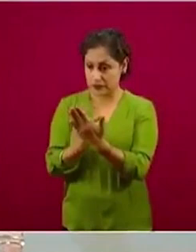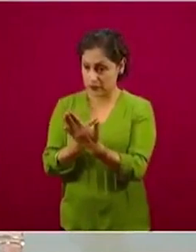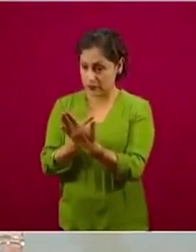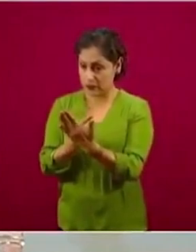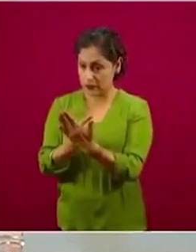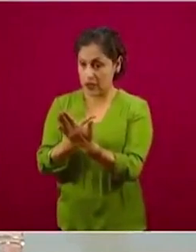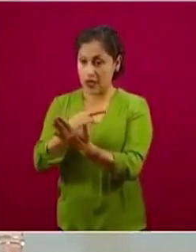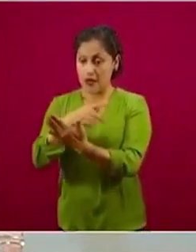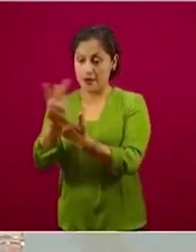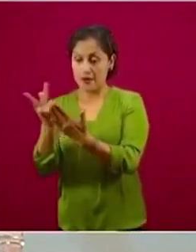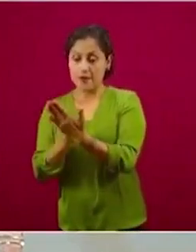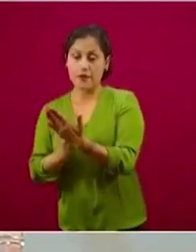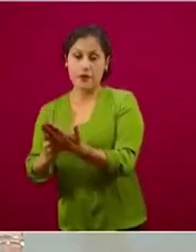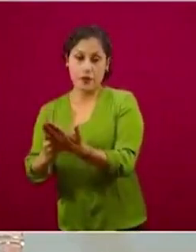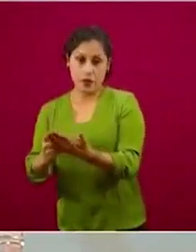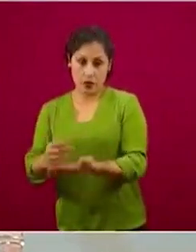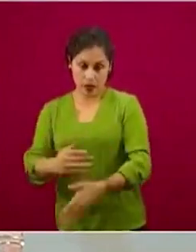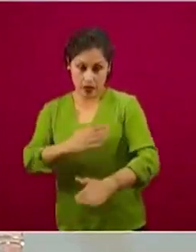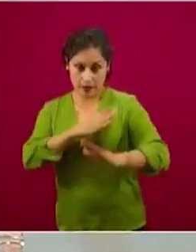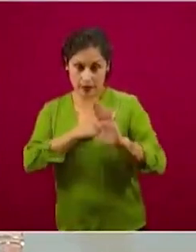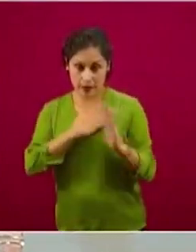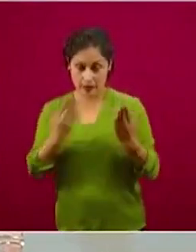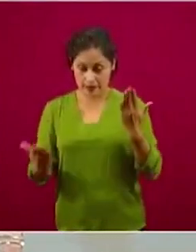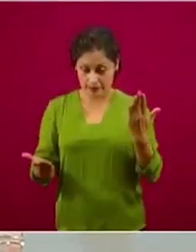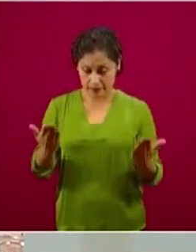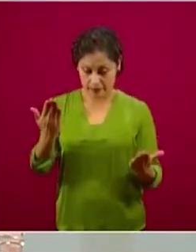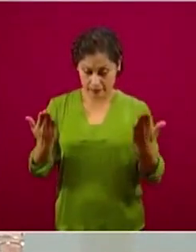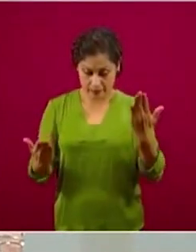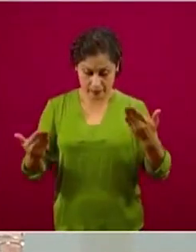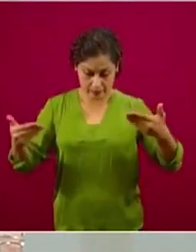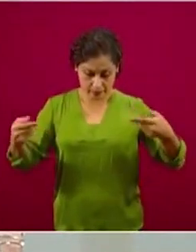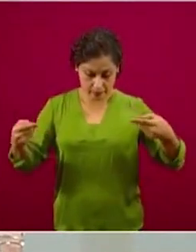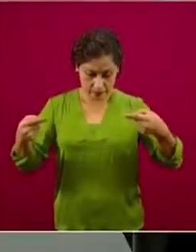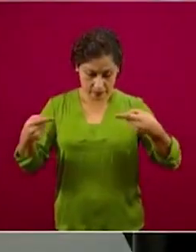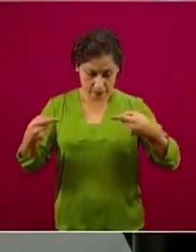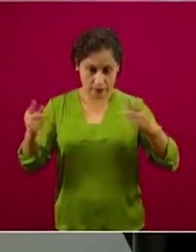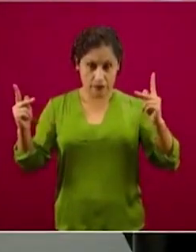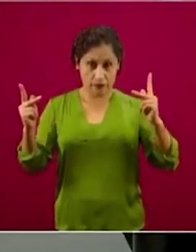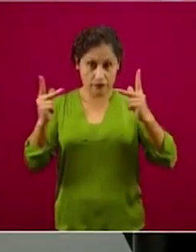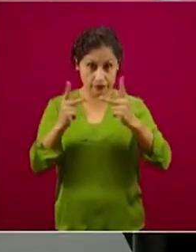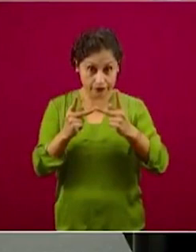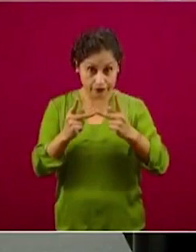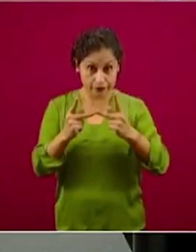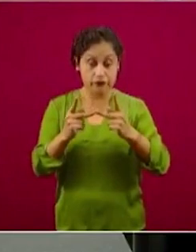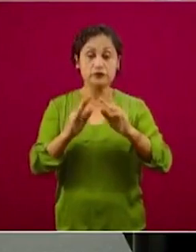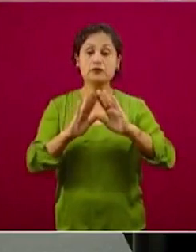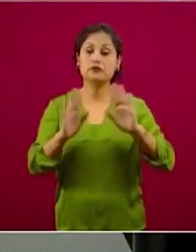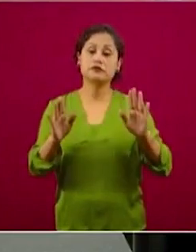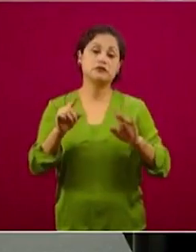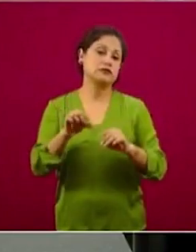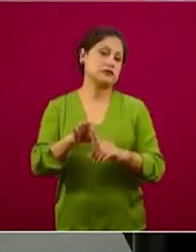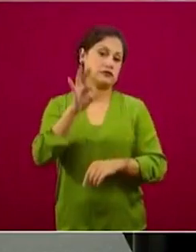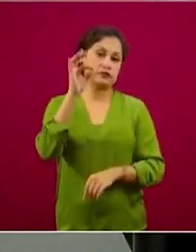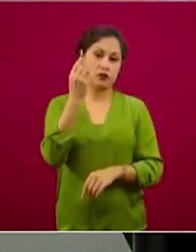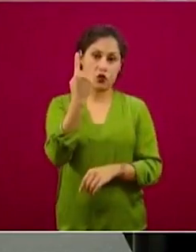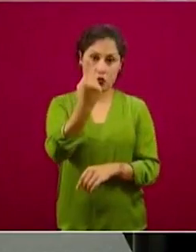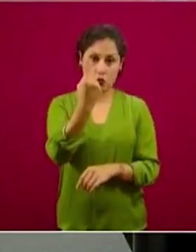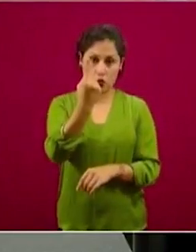solo crédito a los beneficiarios, ya sea, y además es el mismo monto, ya sea el del